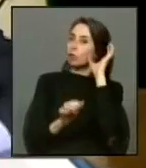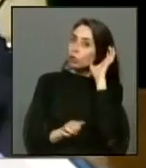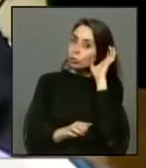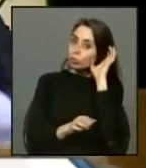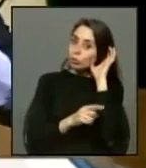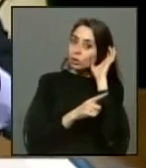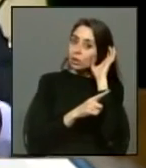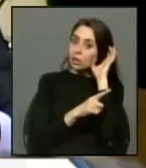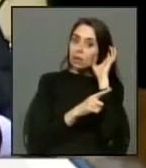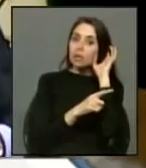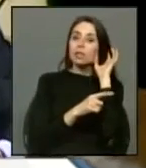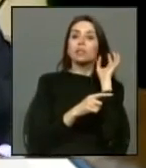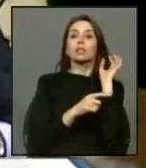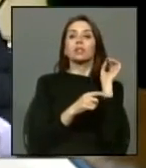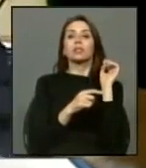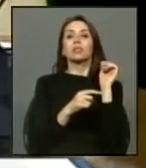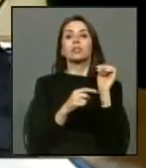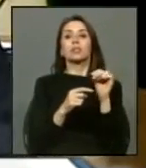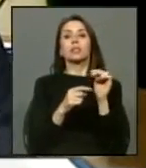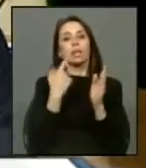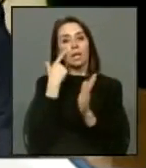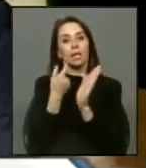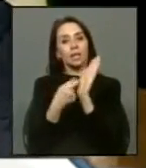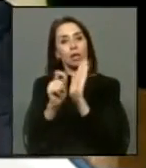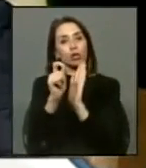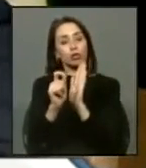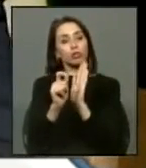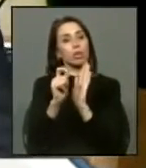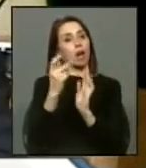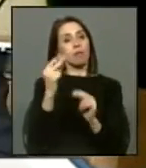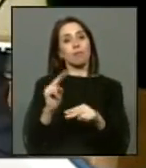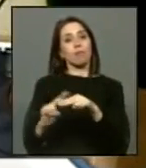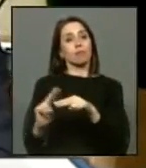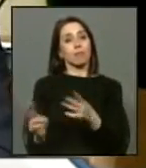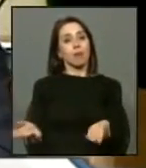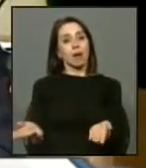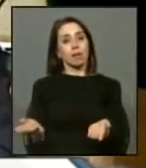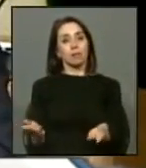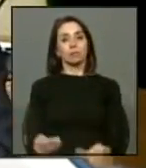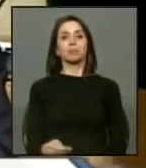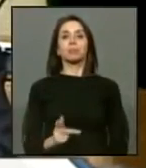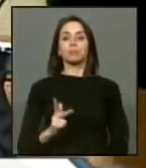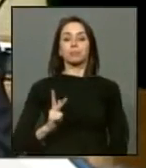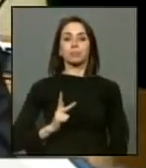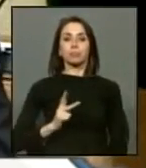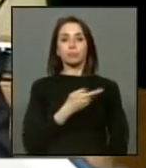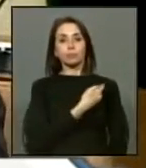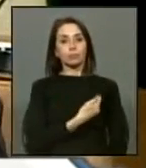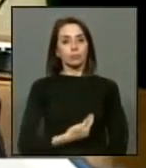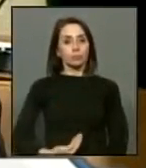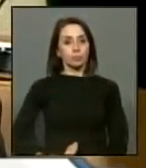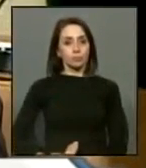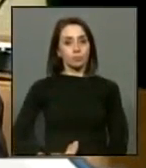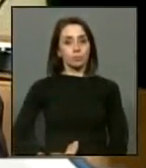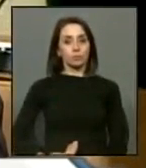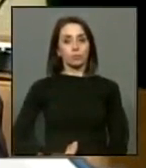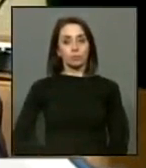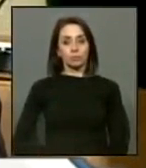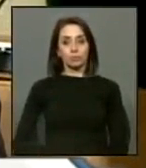u otra manera no reparara por lo menos reconociera señor presidente a toda vista